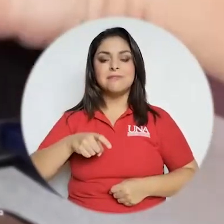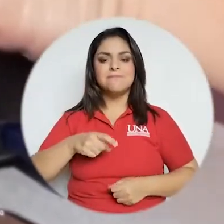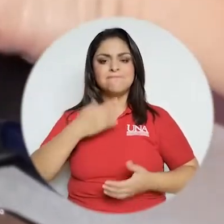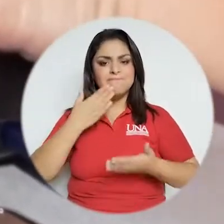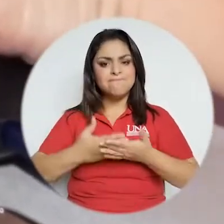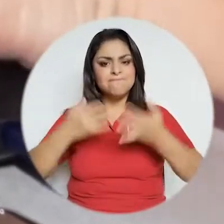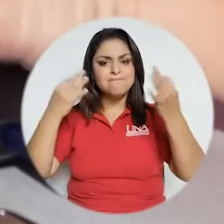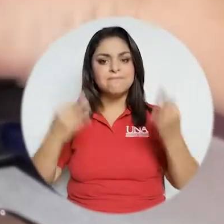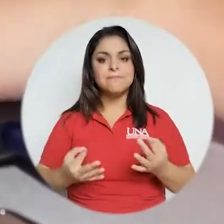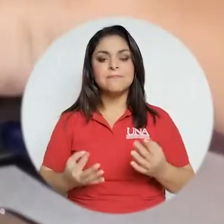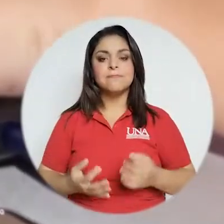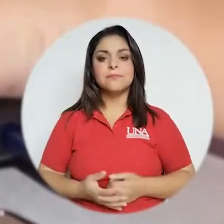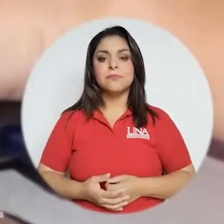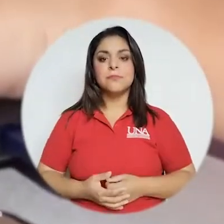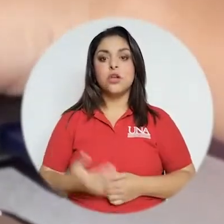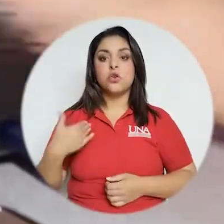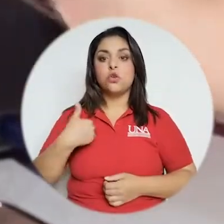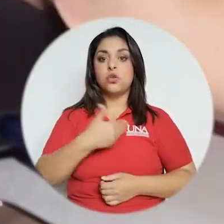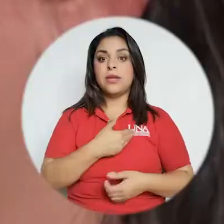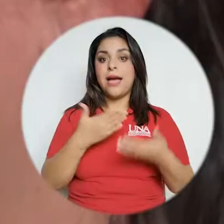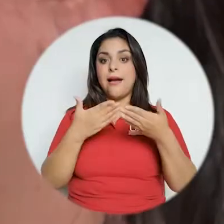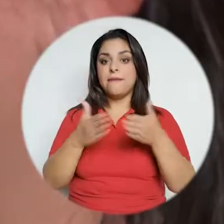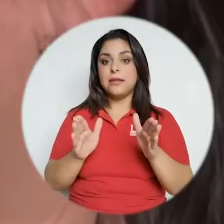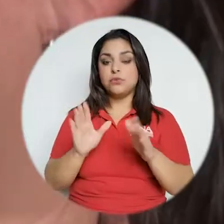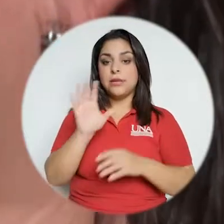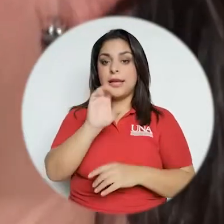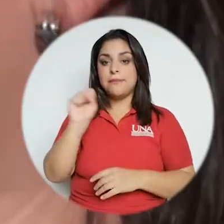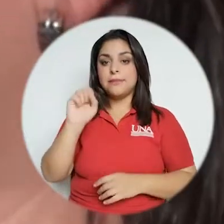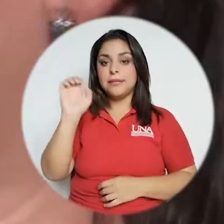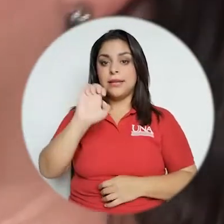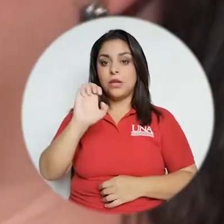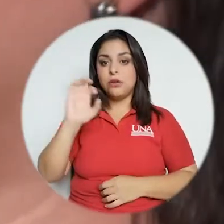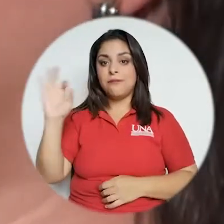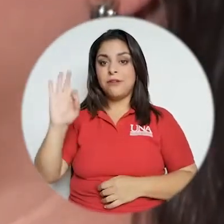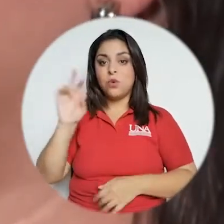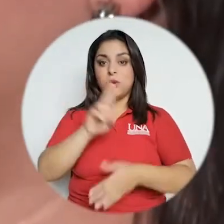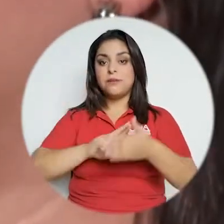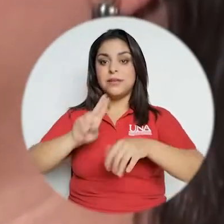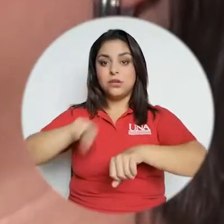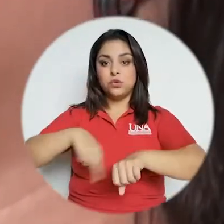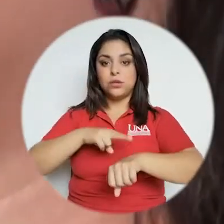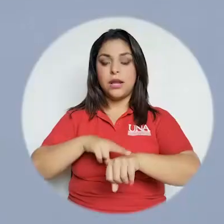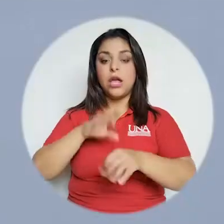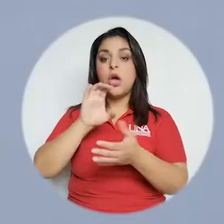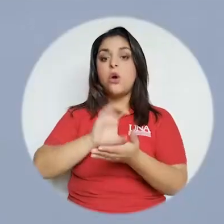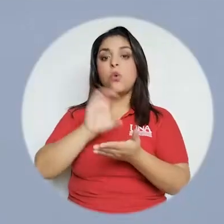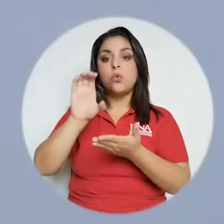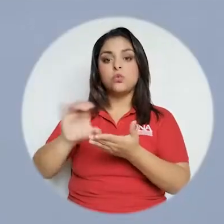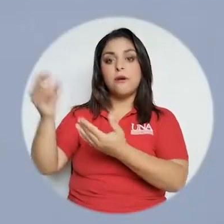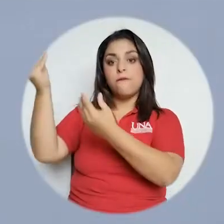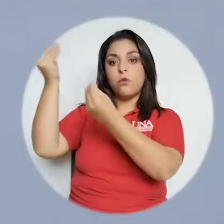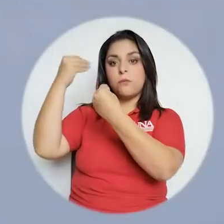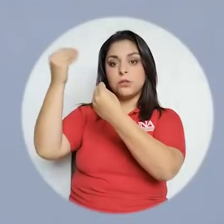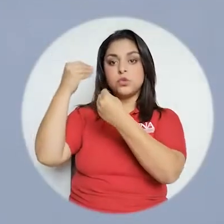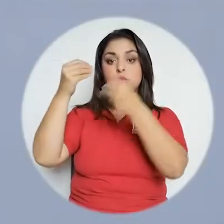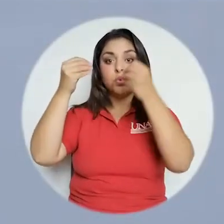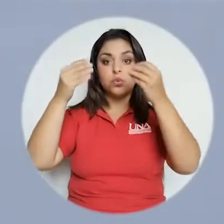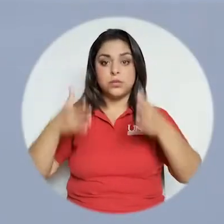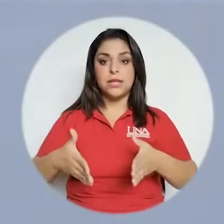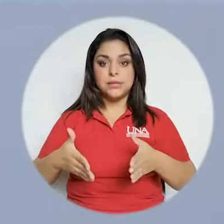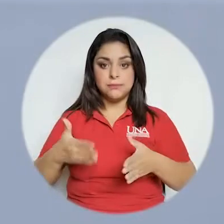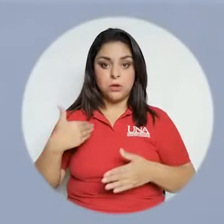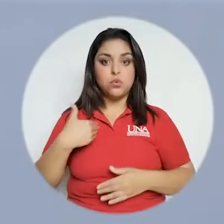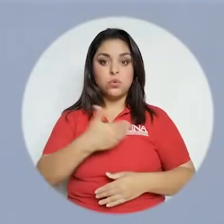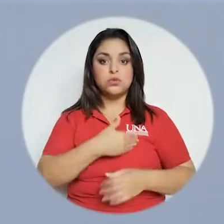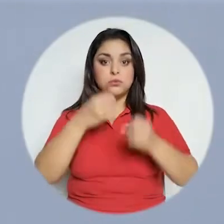tiene que ser robustecida habilitamos para el mes de enero y febrero en la universidad nacional cursos de